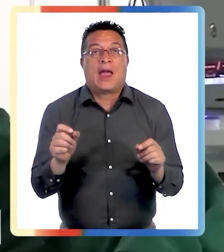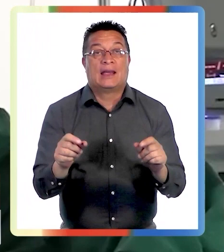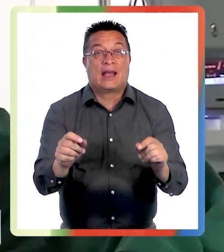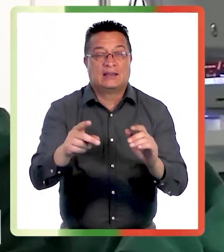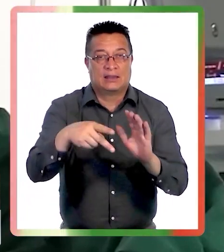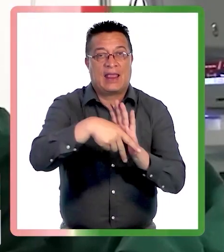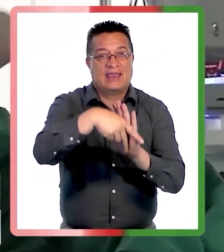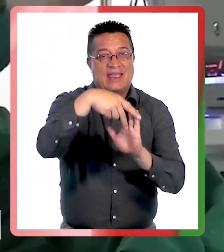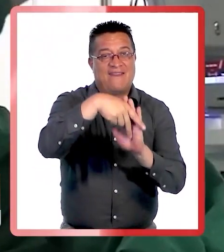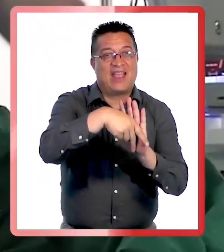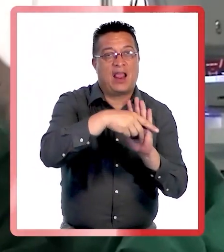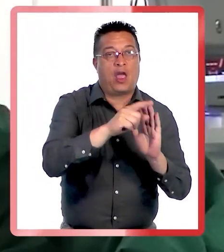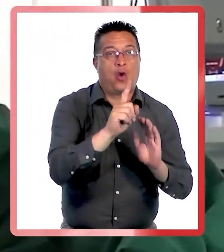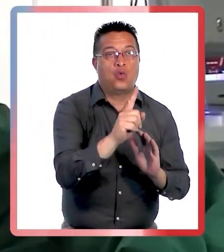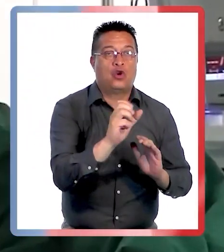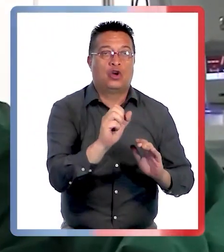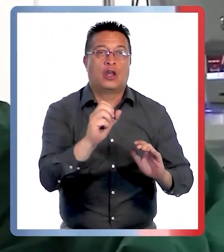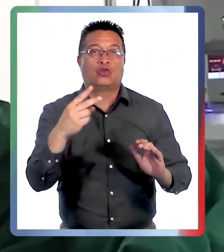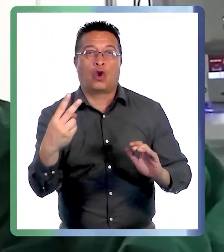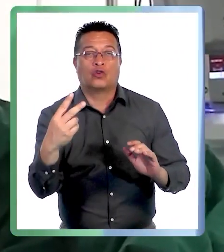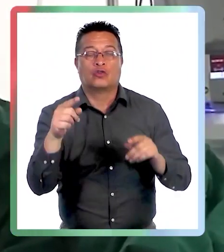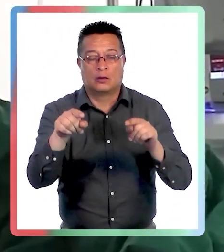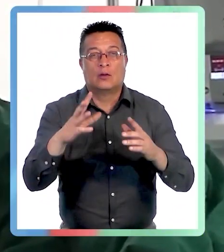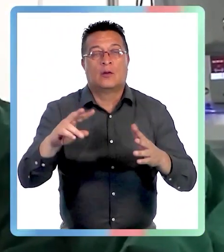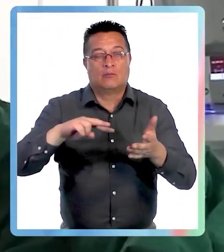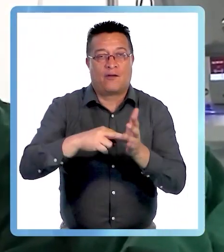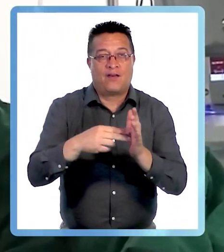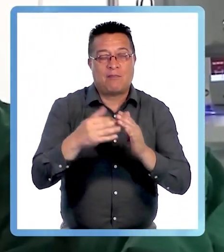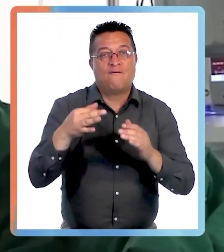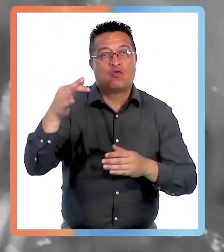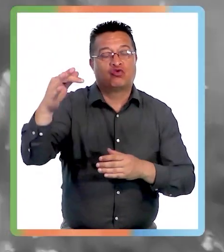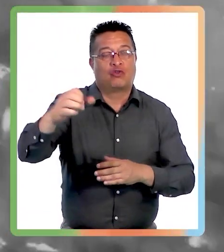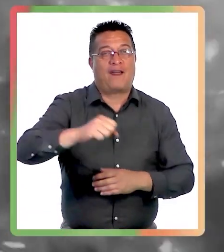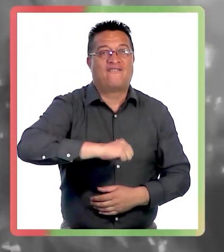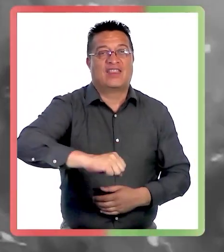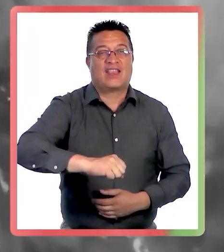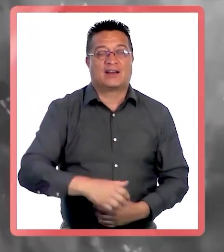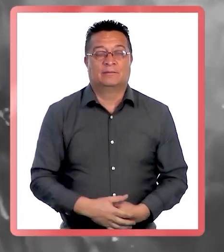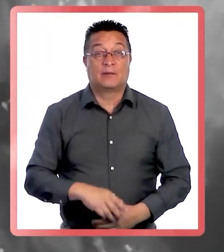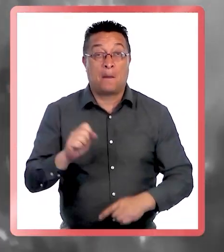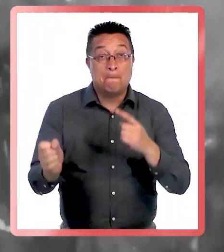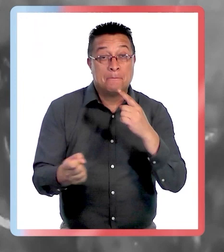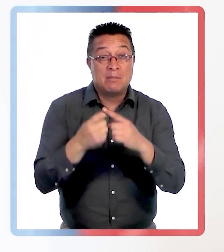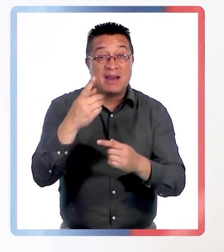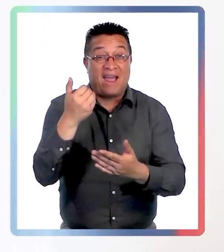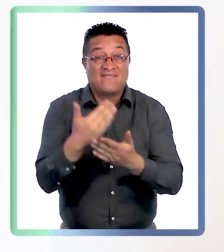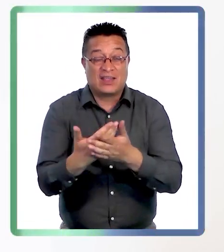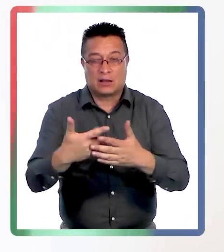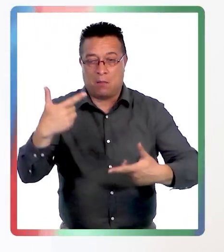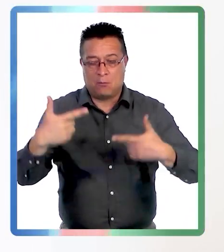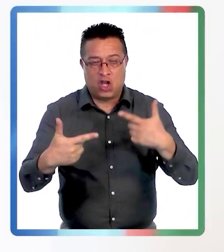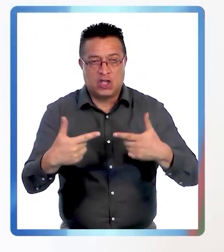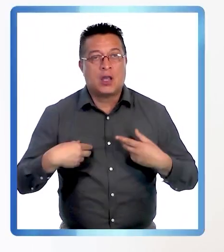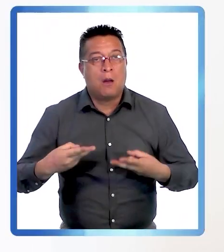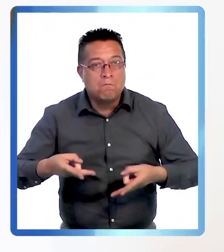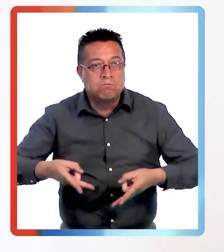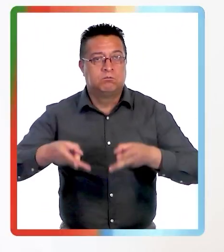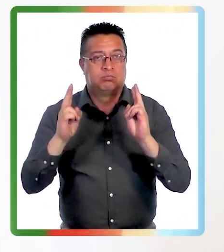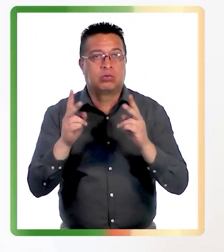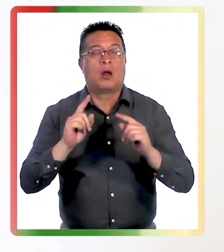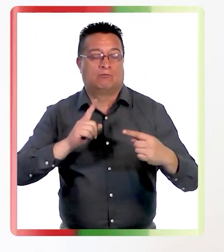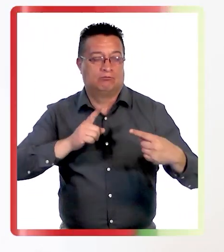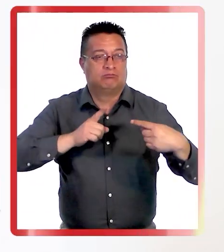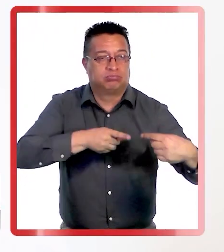casos de cáncer en los niveles 1 y 2 y así prevenir complicaciones futuras. Por primera vez una política que